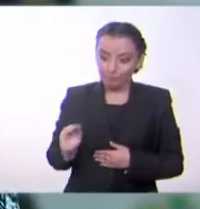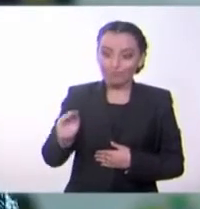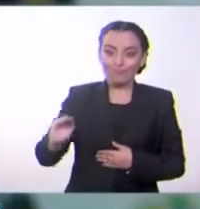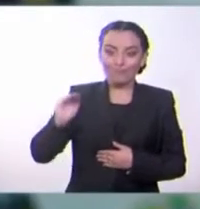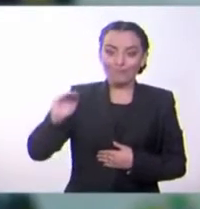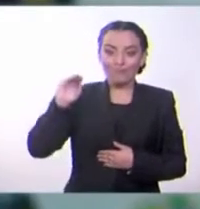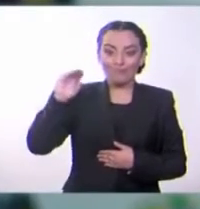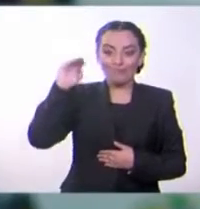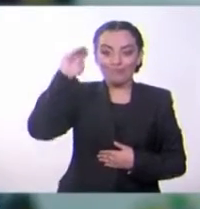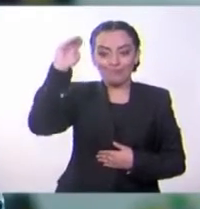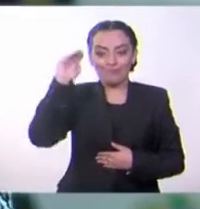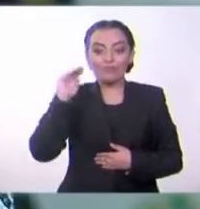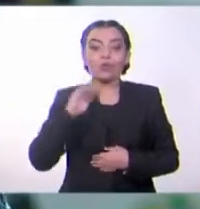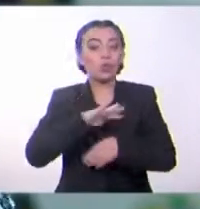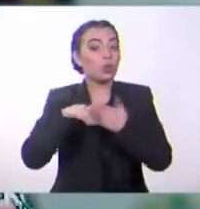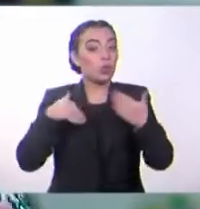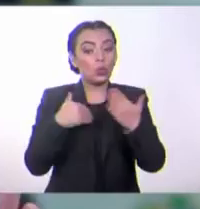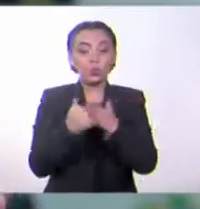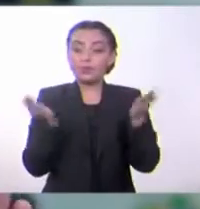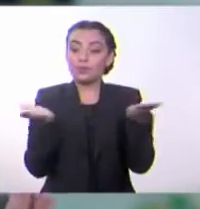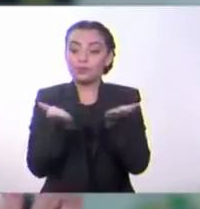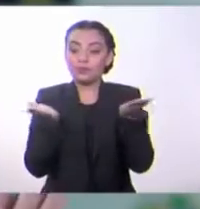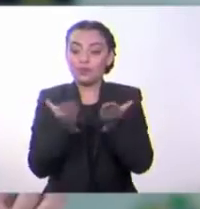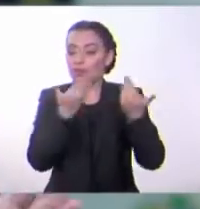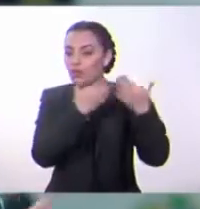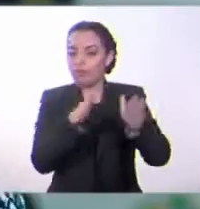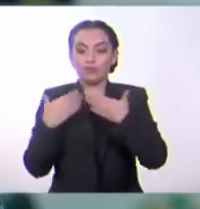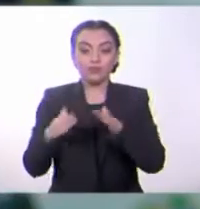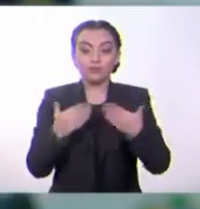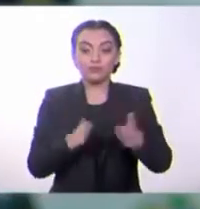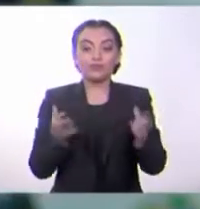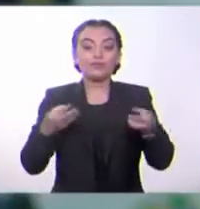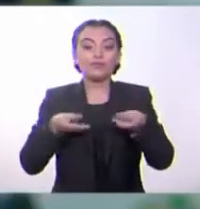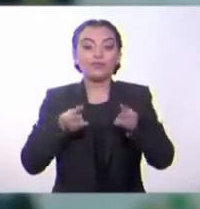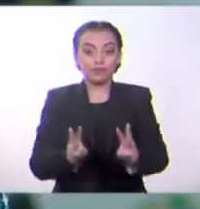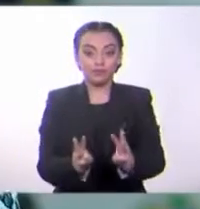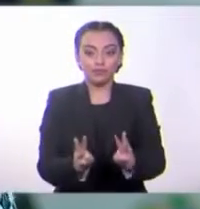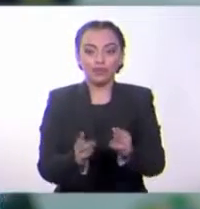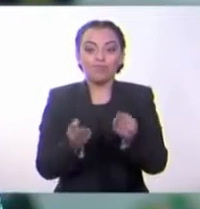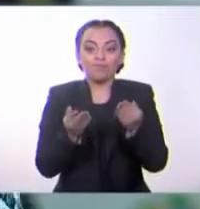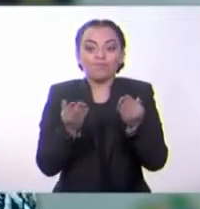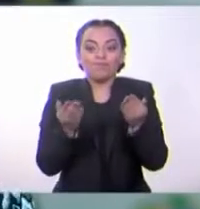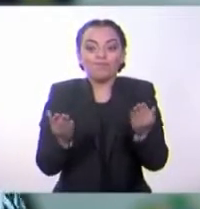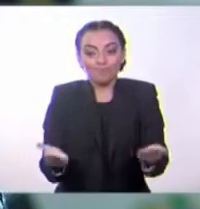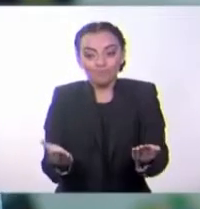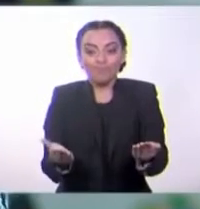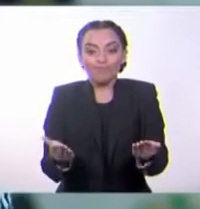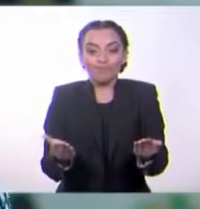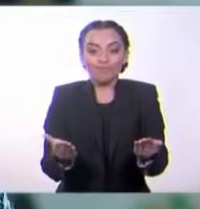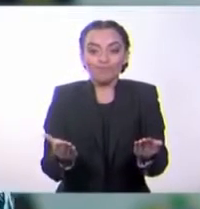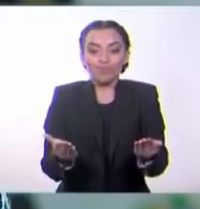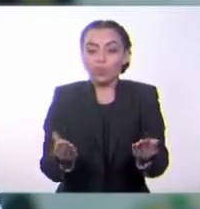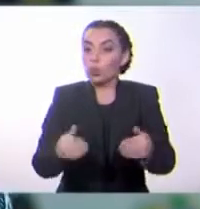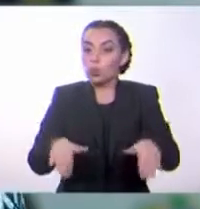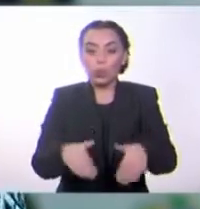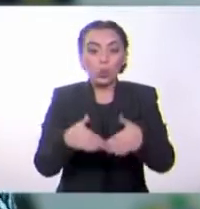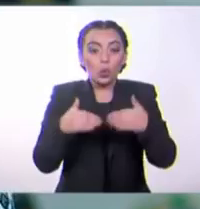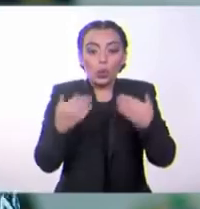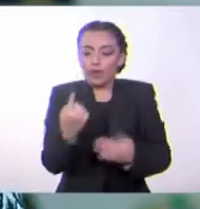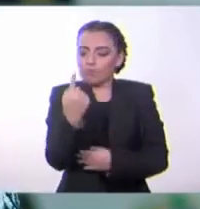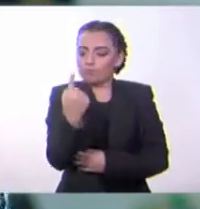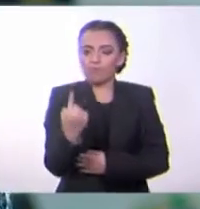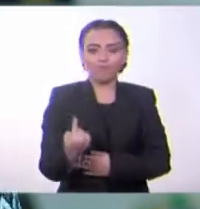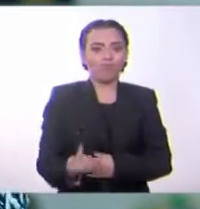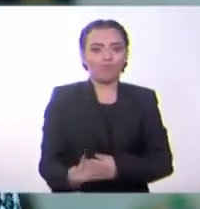hacemos de diferentes maneras, pero posiblemente no haya una especie que tenga una forma y distintas